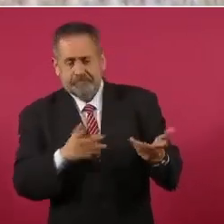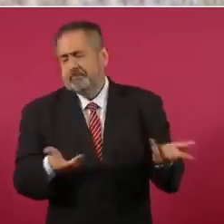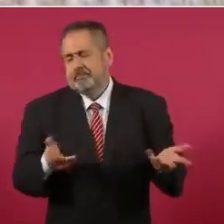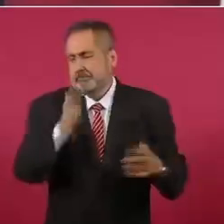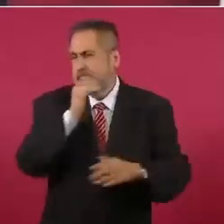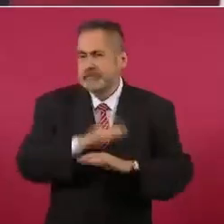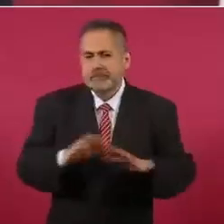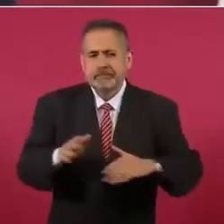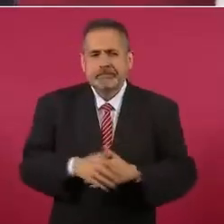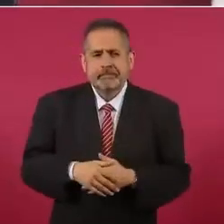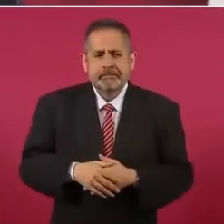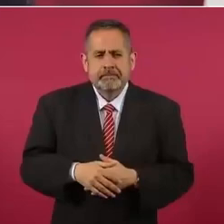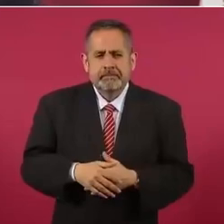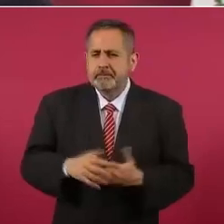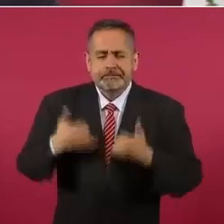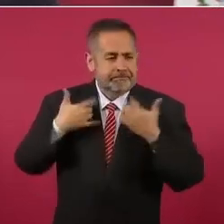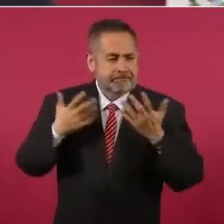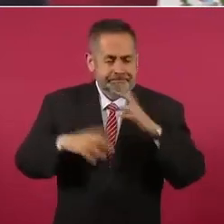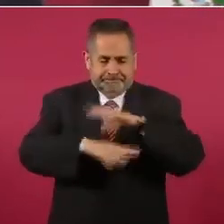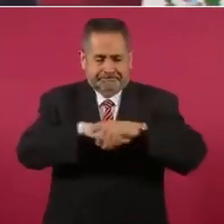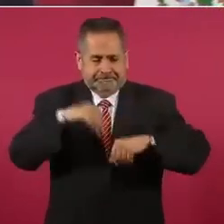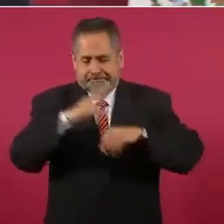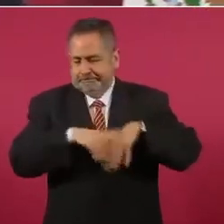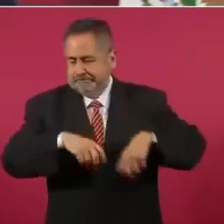Ahora sí que como dicen los jóvenes, zafo.